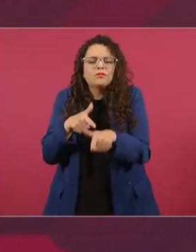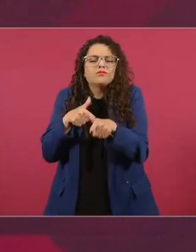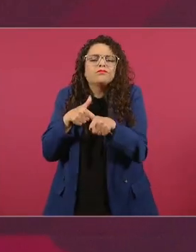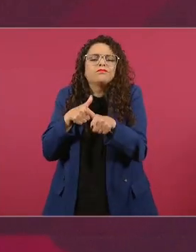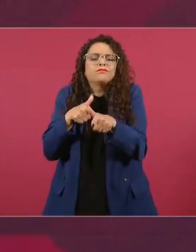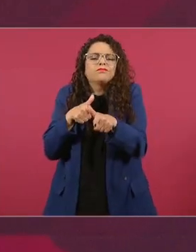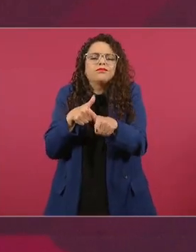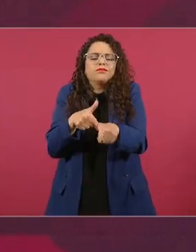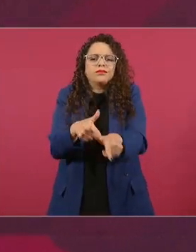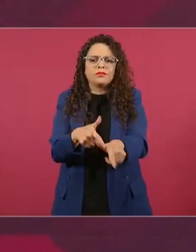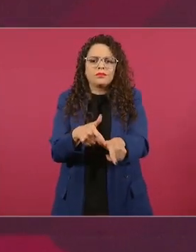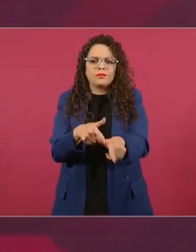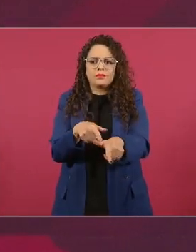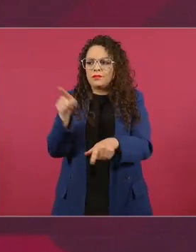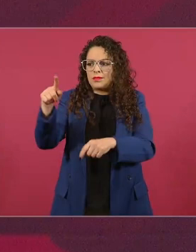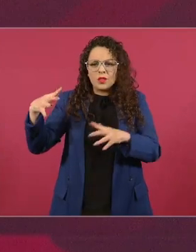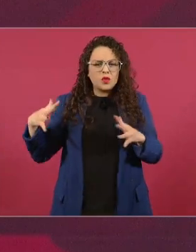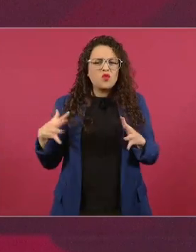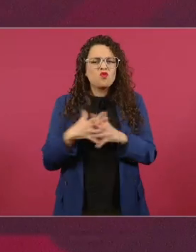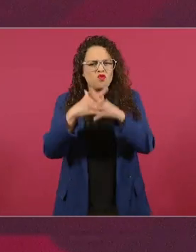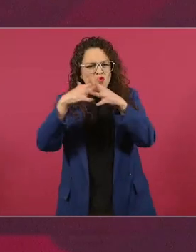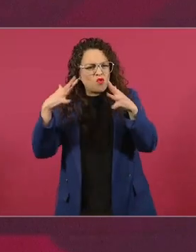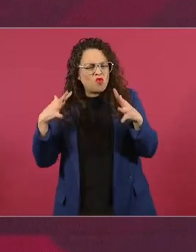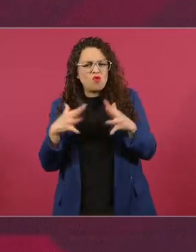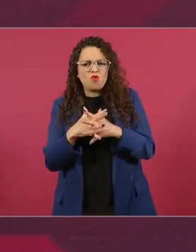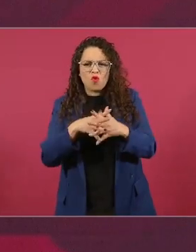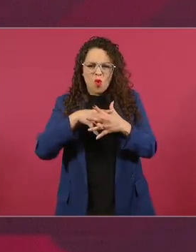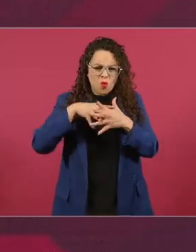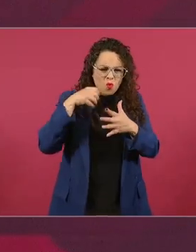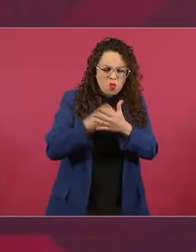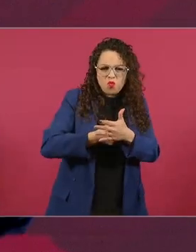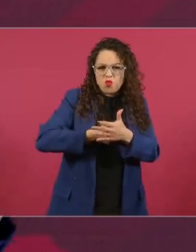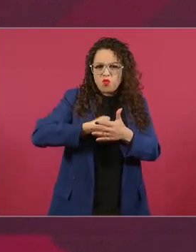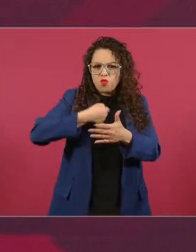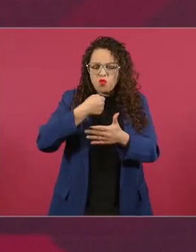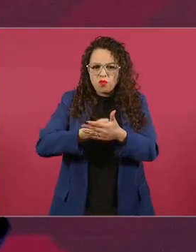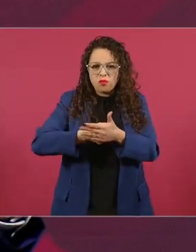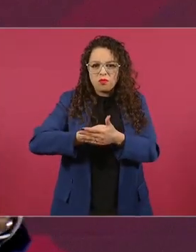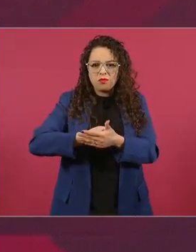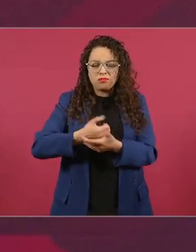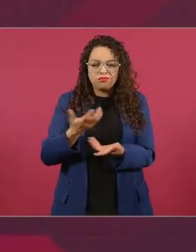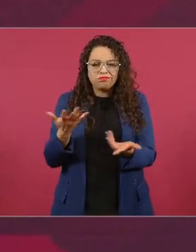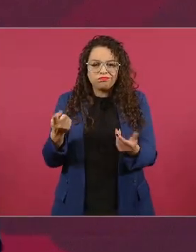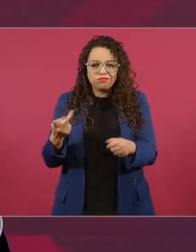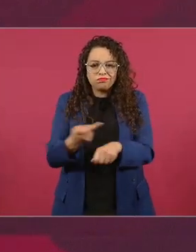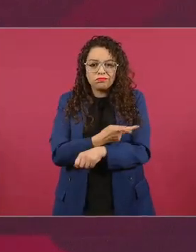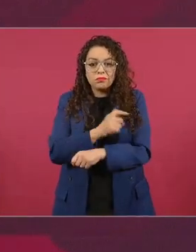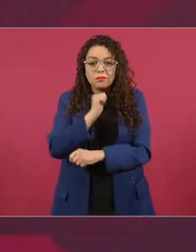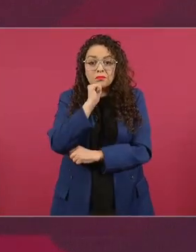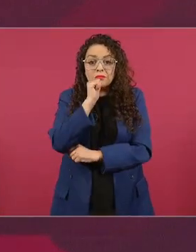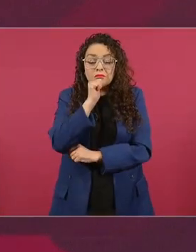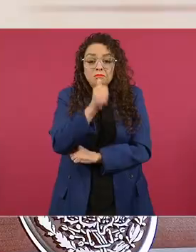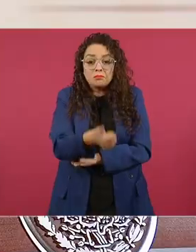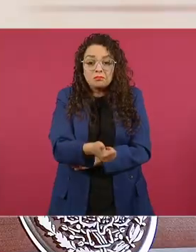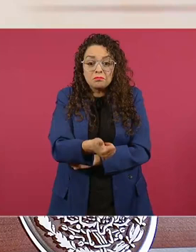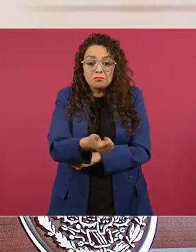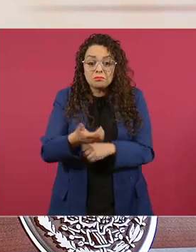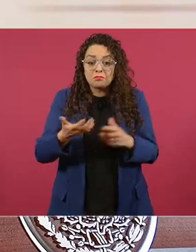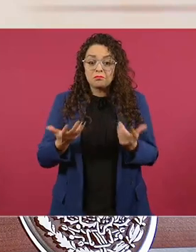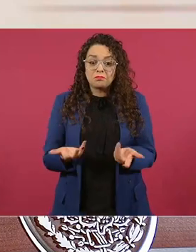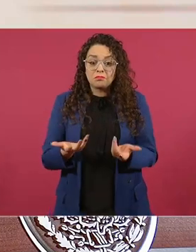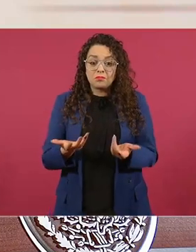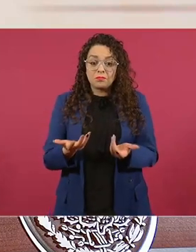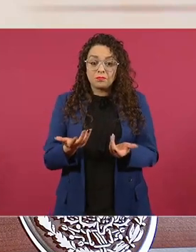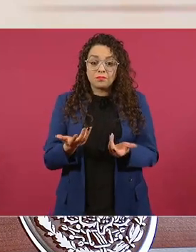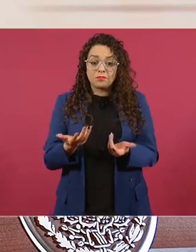cambiar eso la revolución indudablemente logró